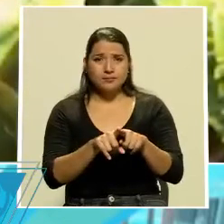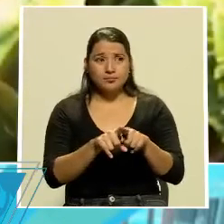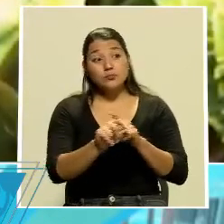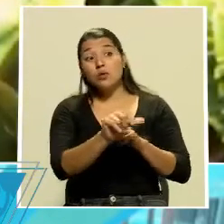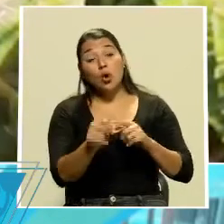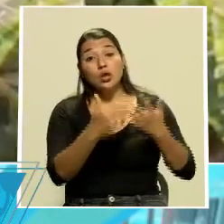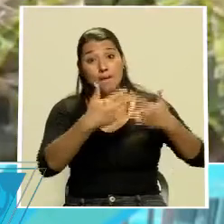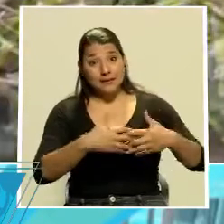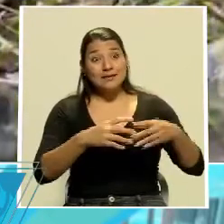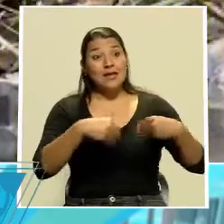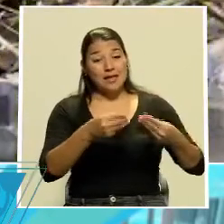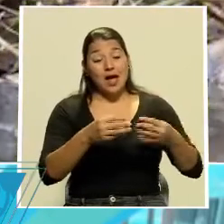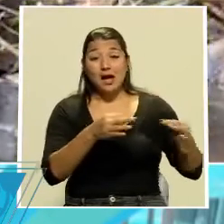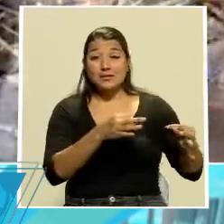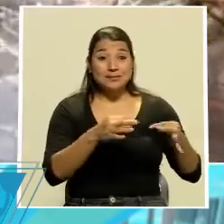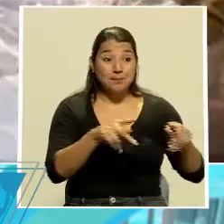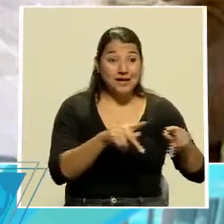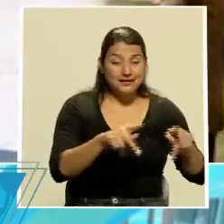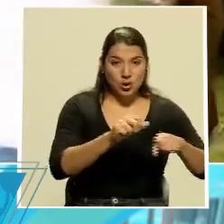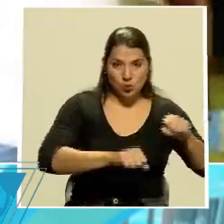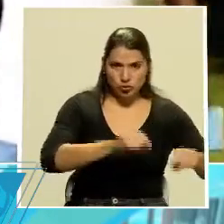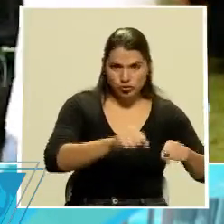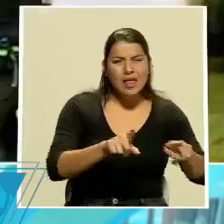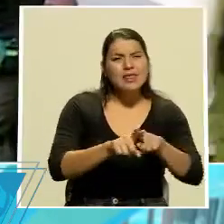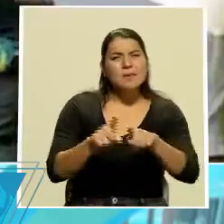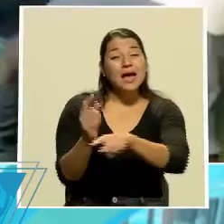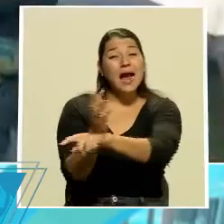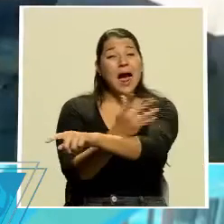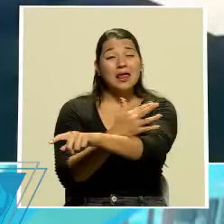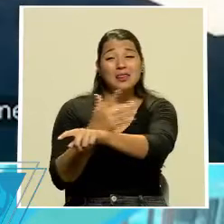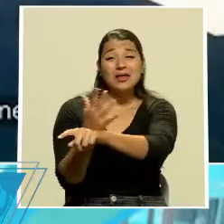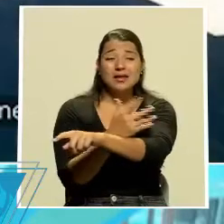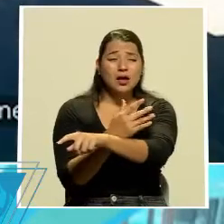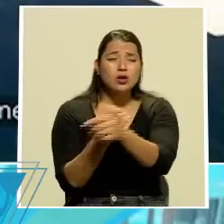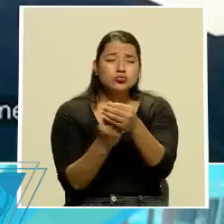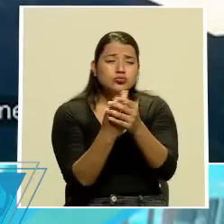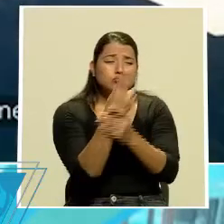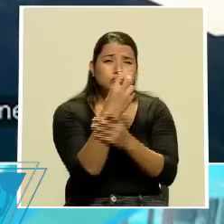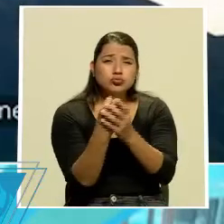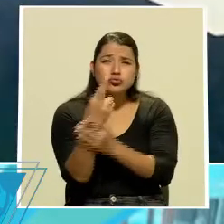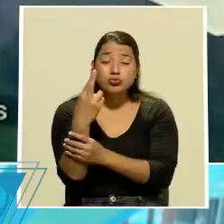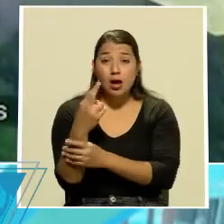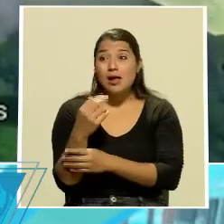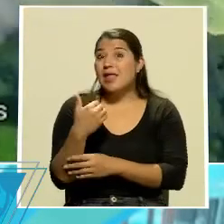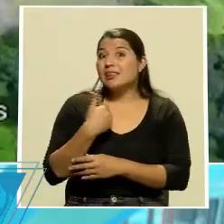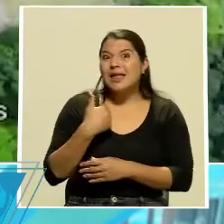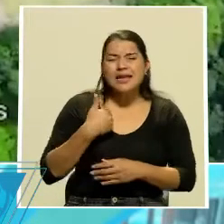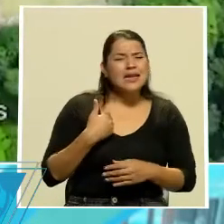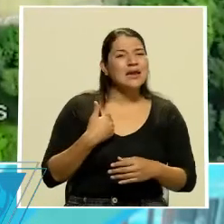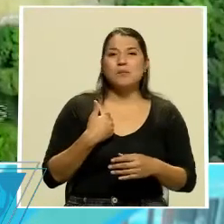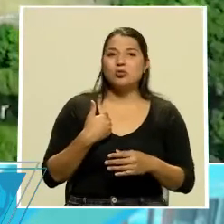bicicletas. Y el Jardín Botánico, usted puede ir al Jardín Botánico también, puede hacer recorridos en bicicleta. Tenemos rutas para